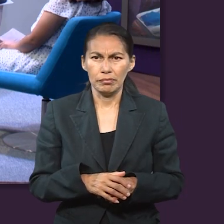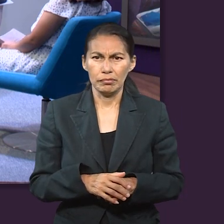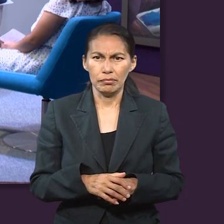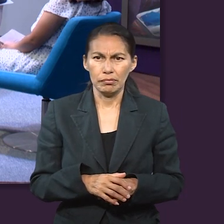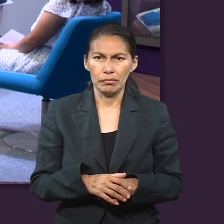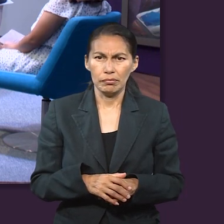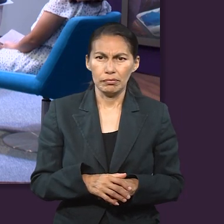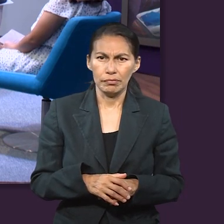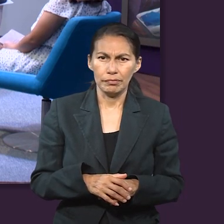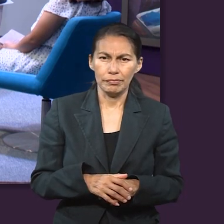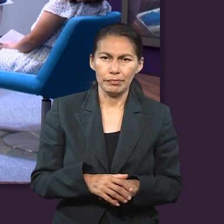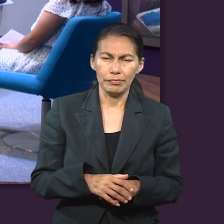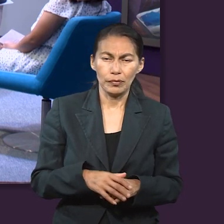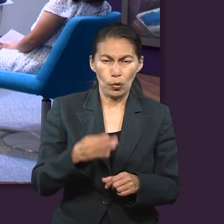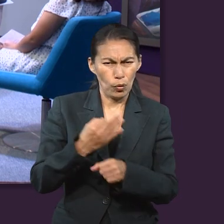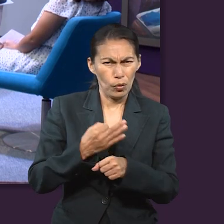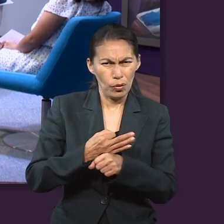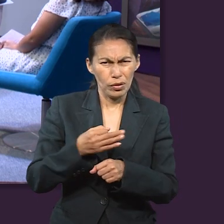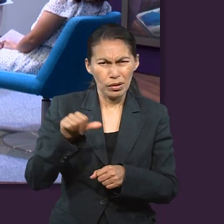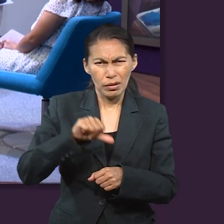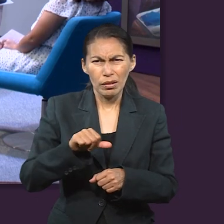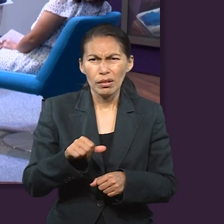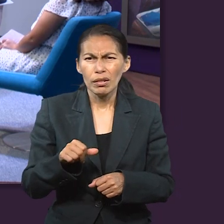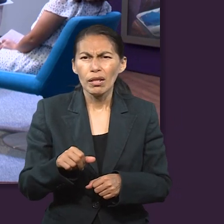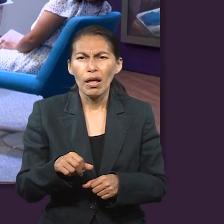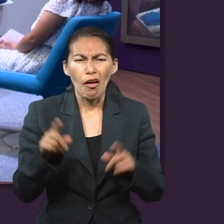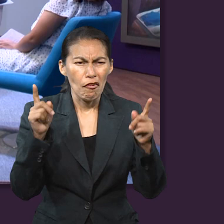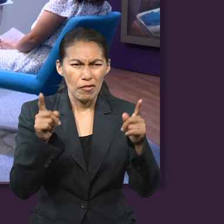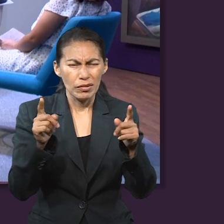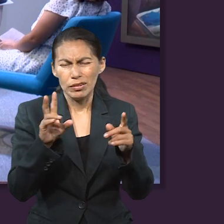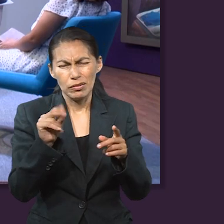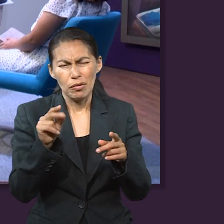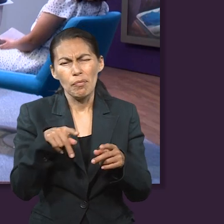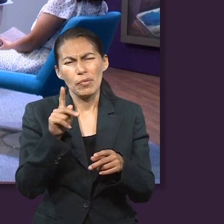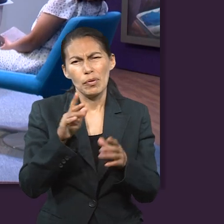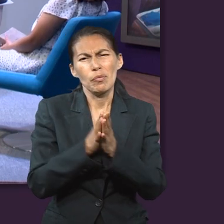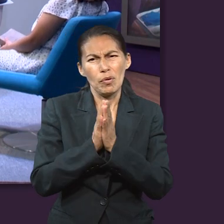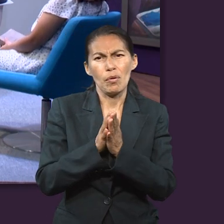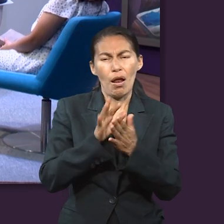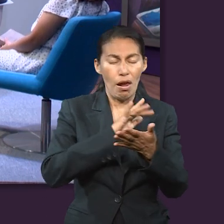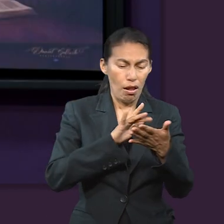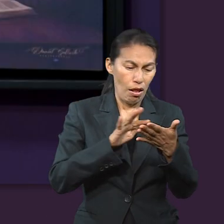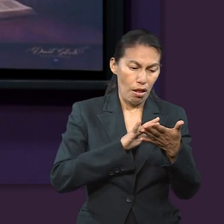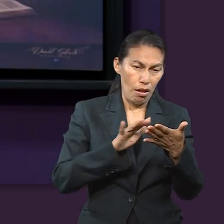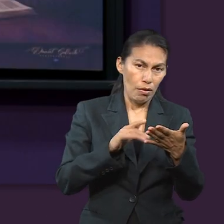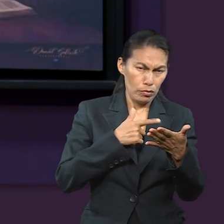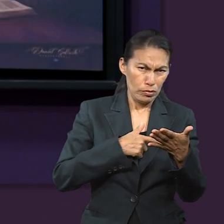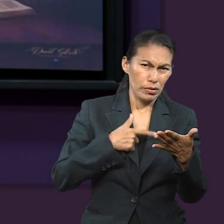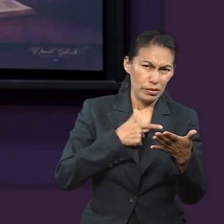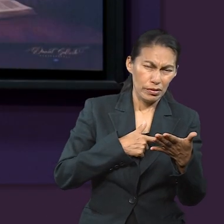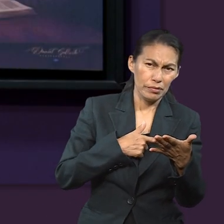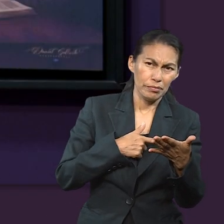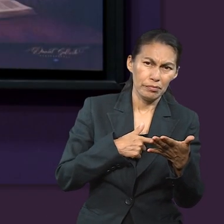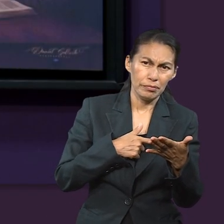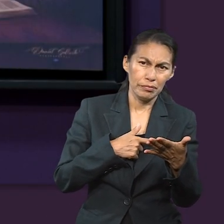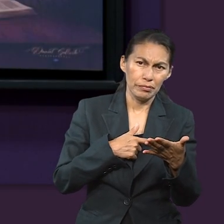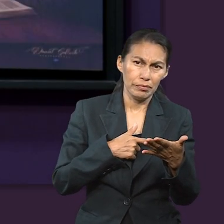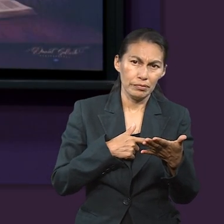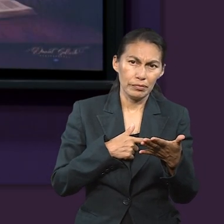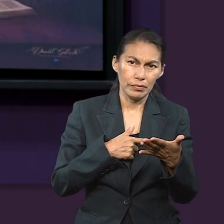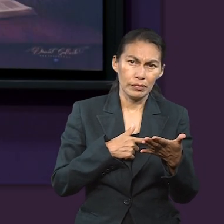del estudio de este día? ¿Comenzamos contigo, Jaime? Sí, tal vez no en una frase lo voy a hacer, pero me gustaría leer